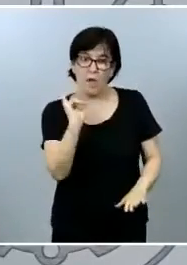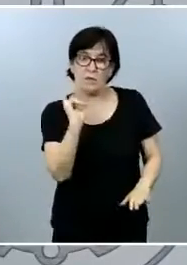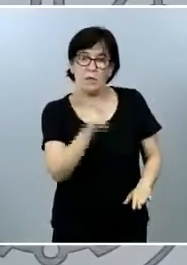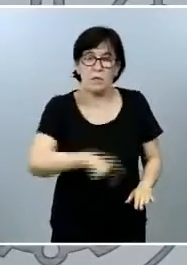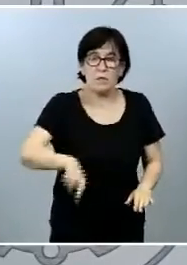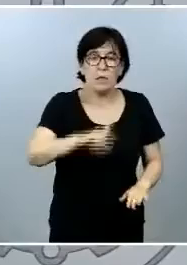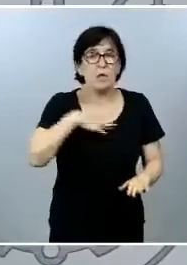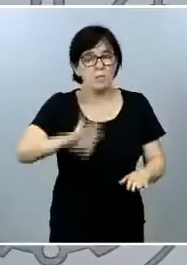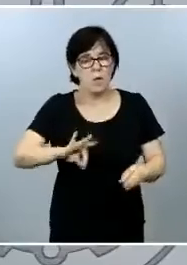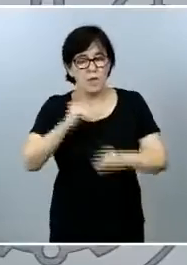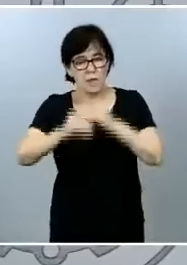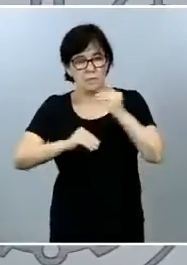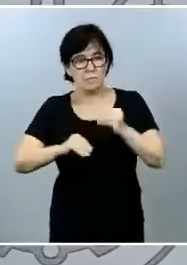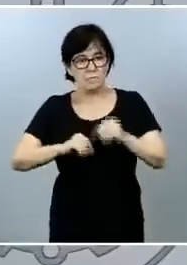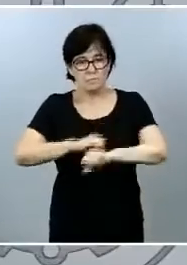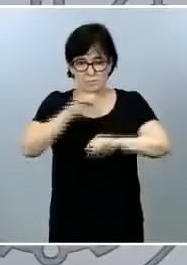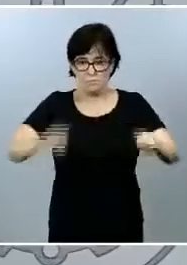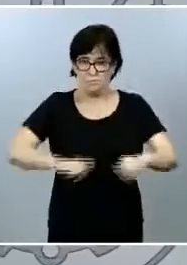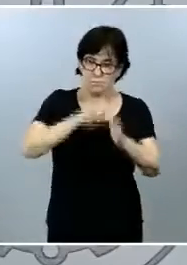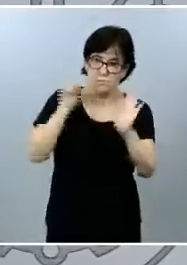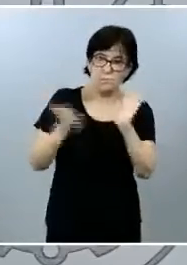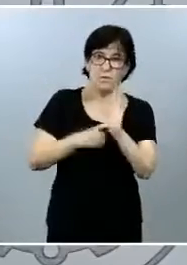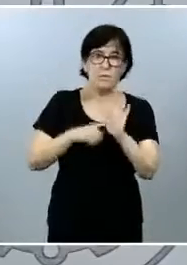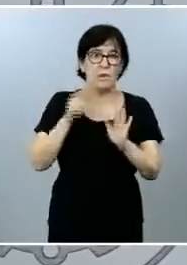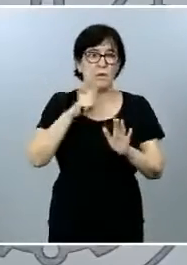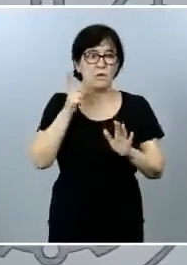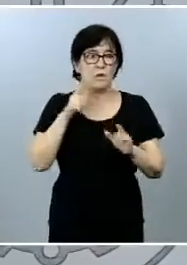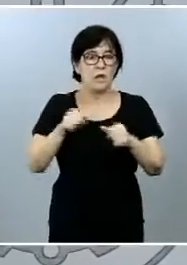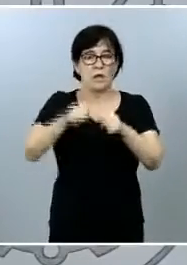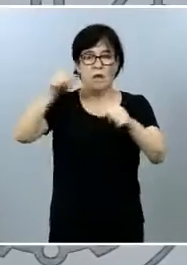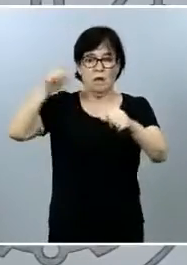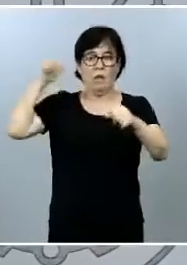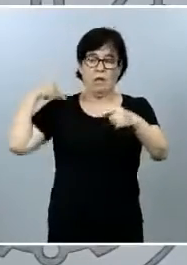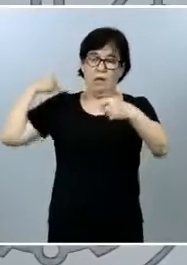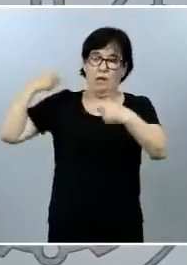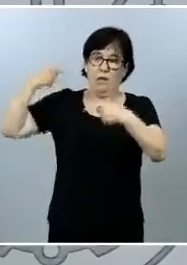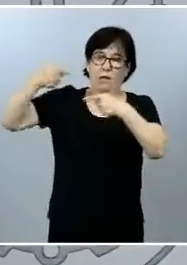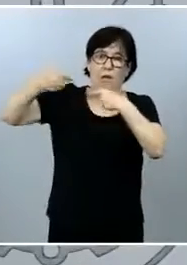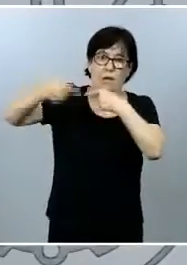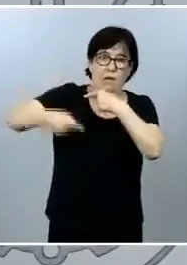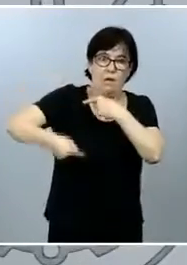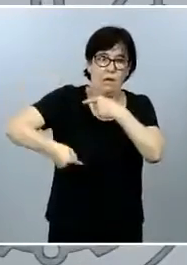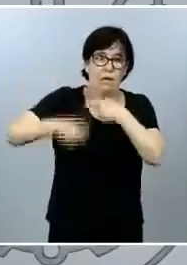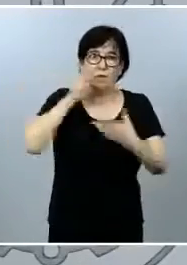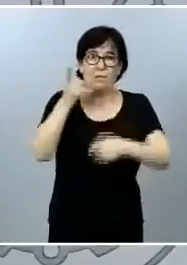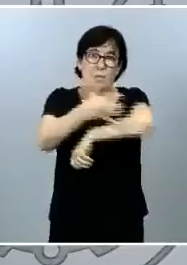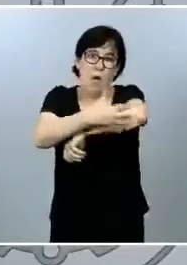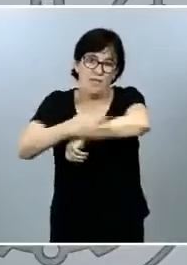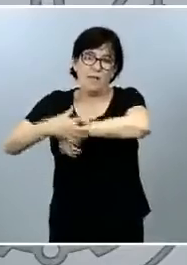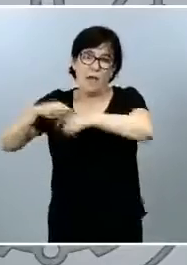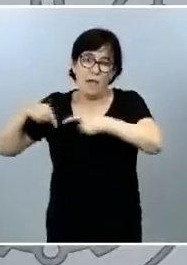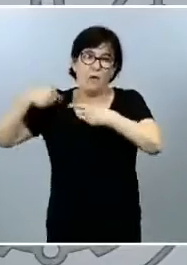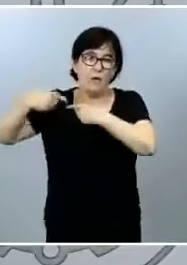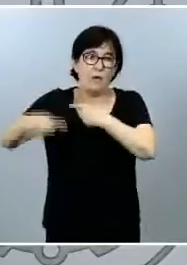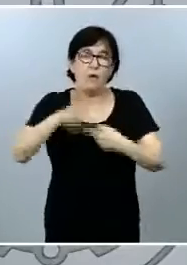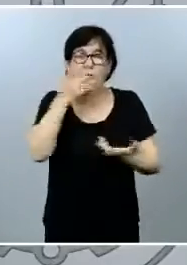puedan desarrollarse en plenitud y no se herede de generación en generación lo que podría ser una